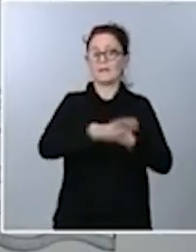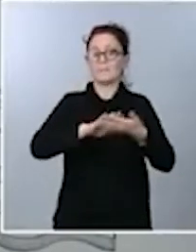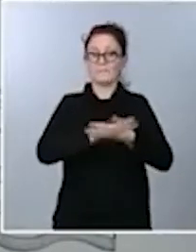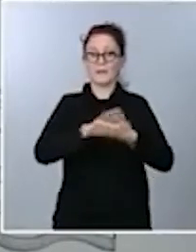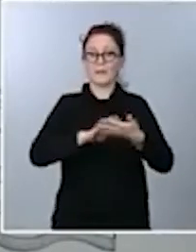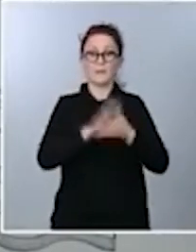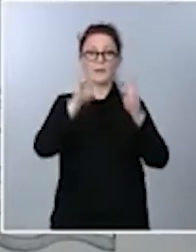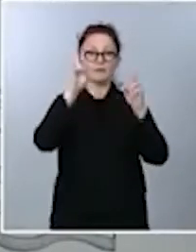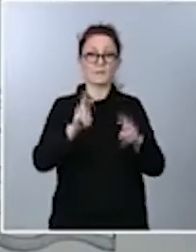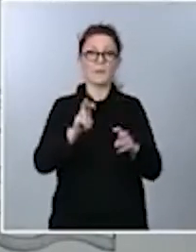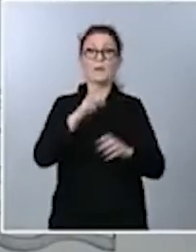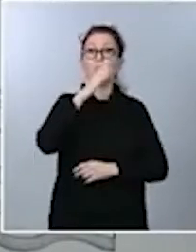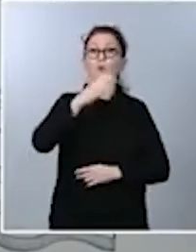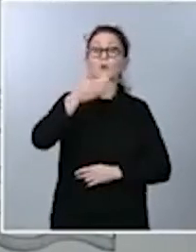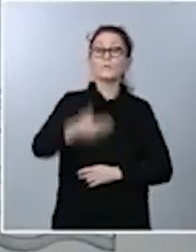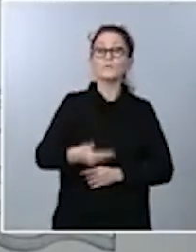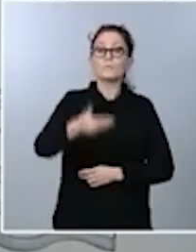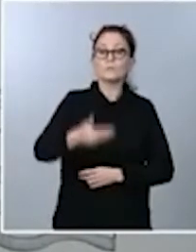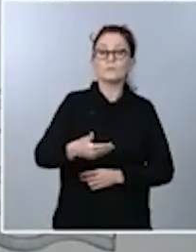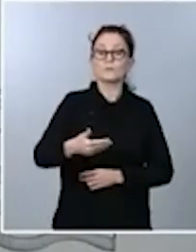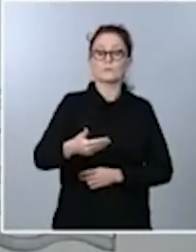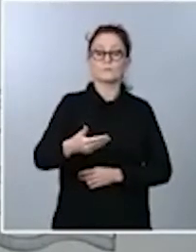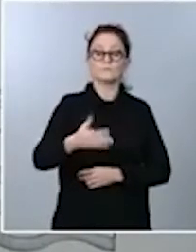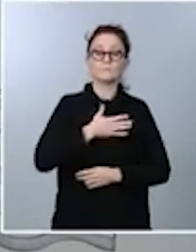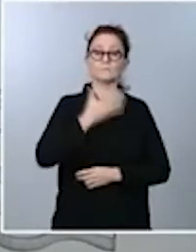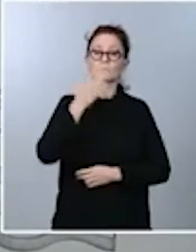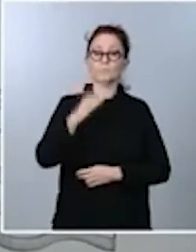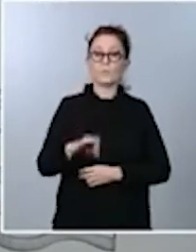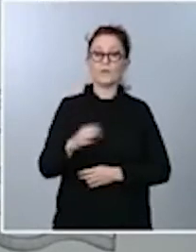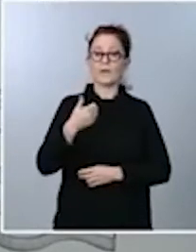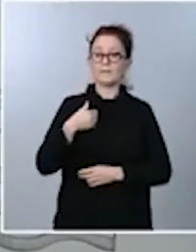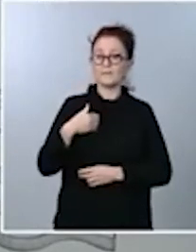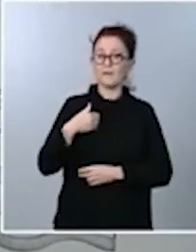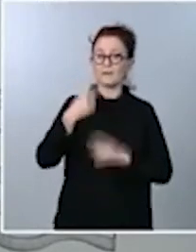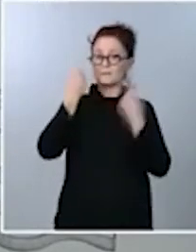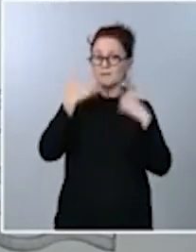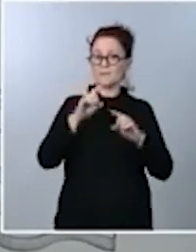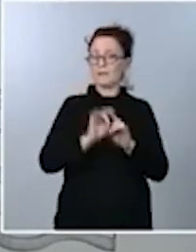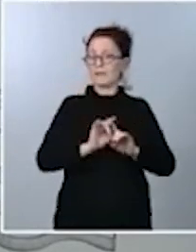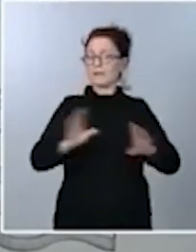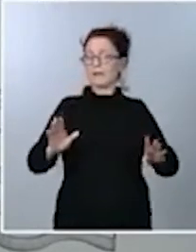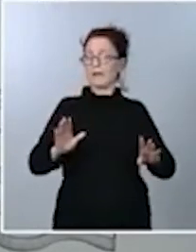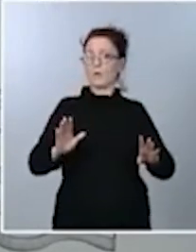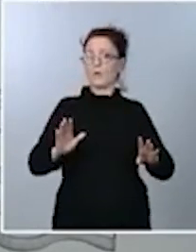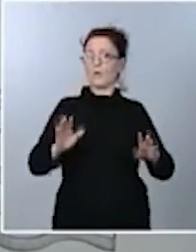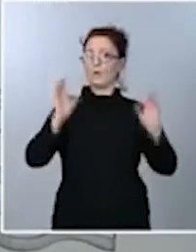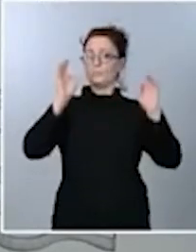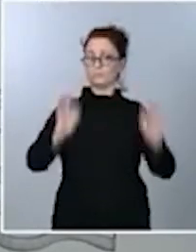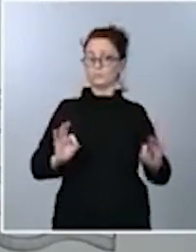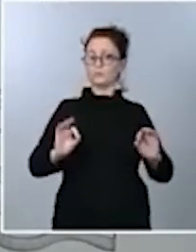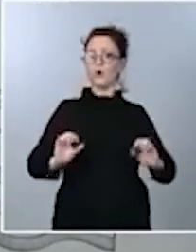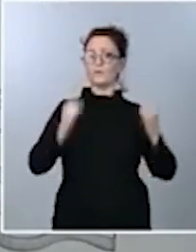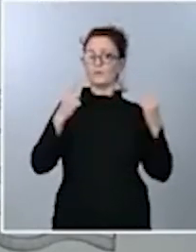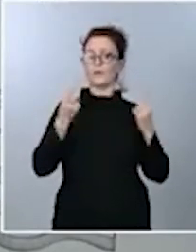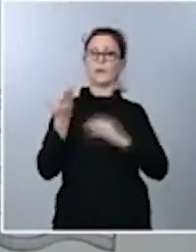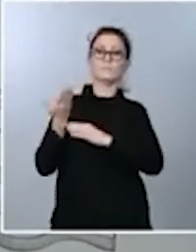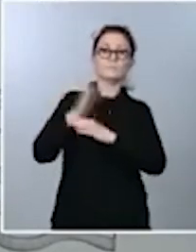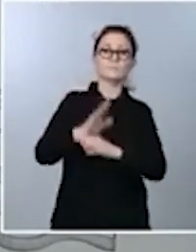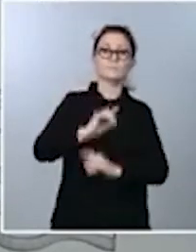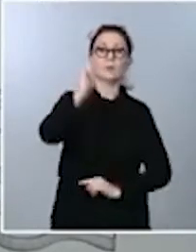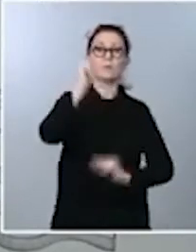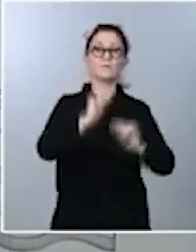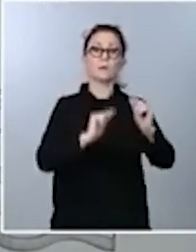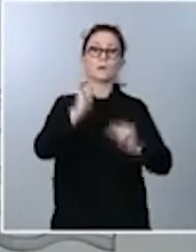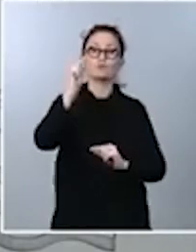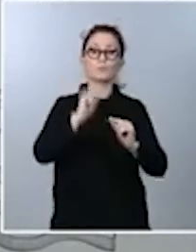importante es que podamos transmitirles con absoluta claridad en los próximos días el proyecto de presupuesto, con todas sus cifras,